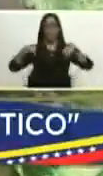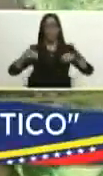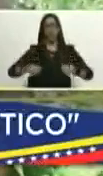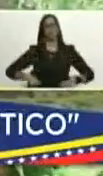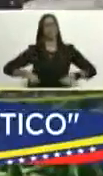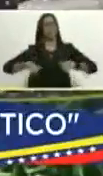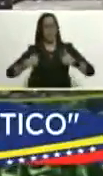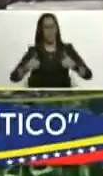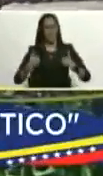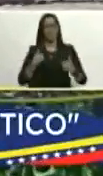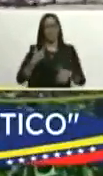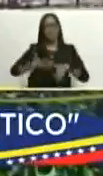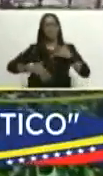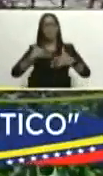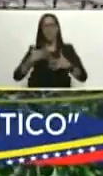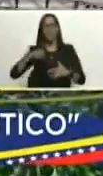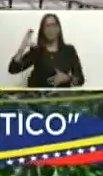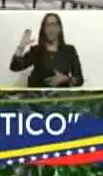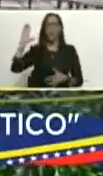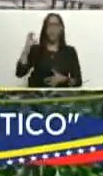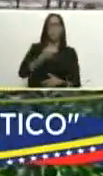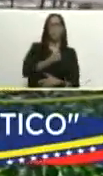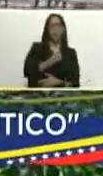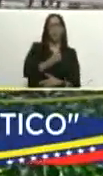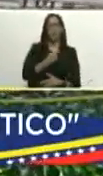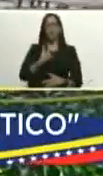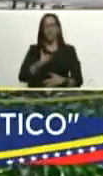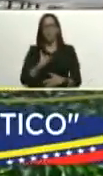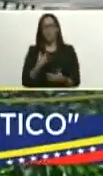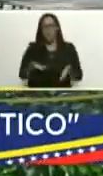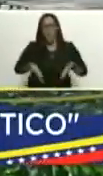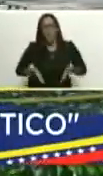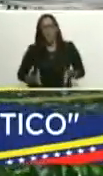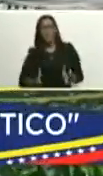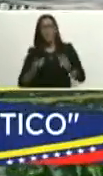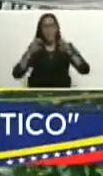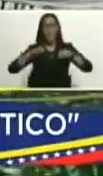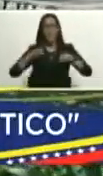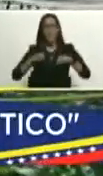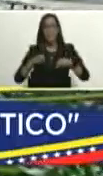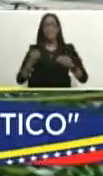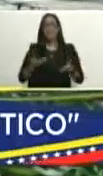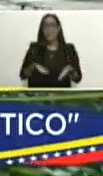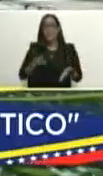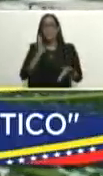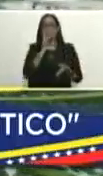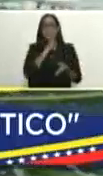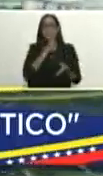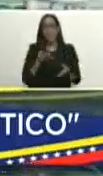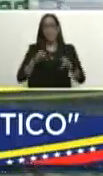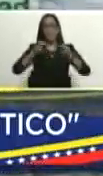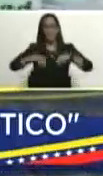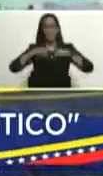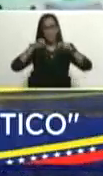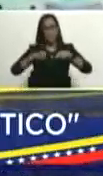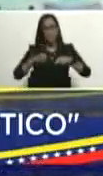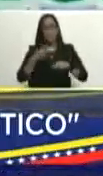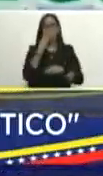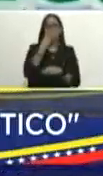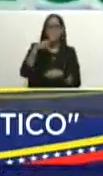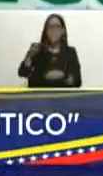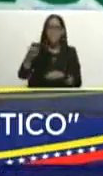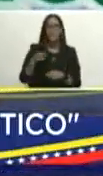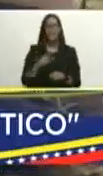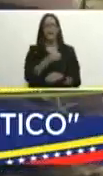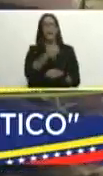yo siento un patriotismo yo que nací en el campo que vengo de hijos campesinos veo en cada municipio en